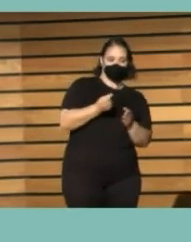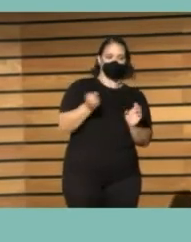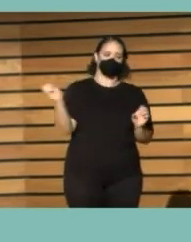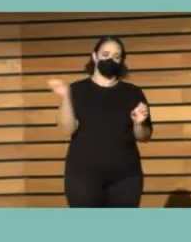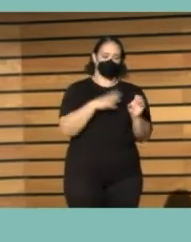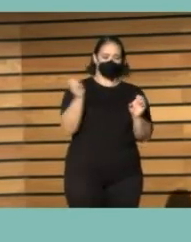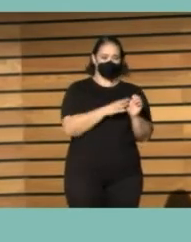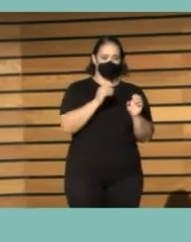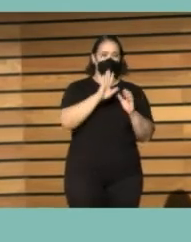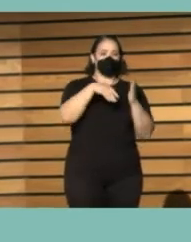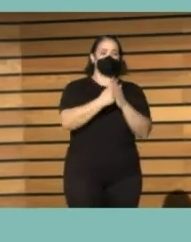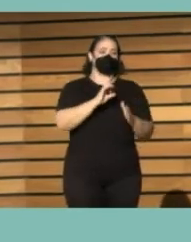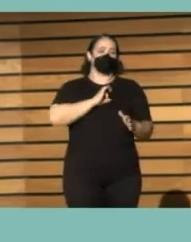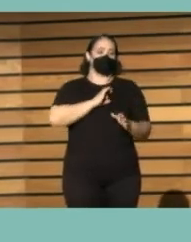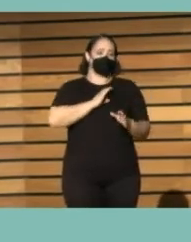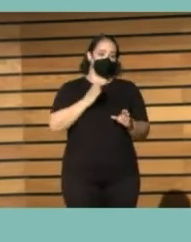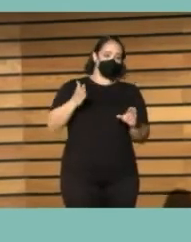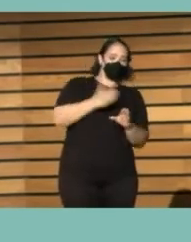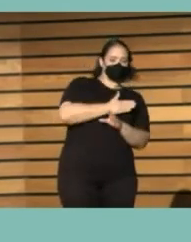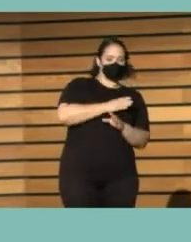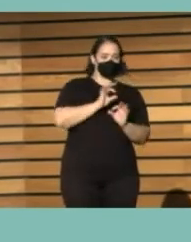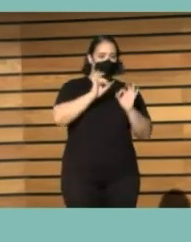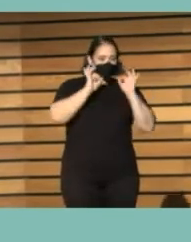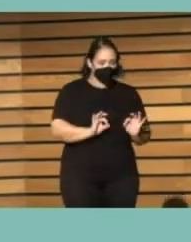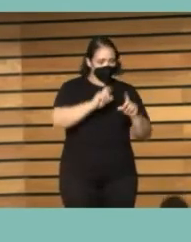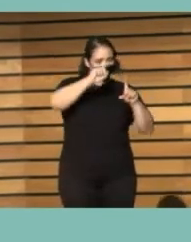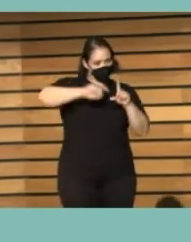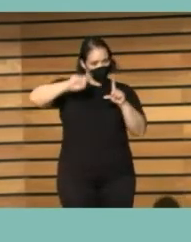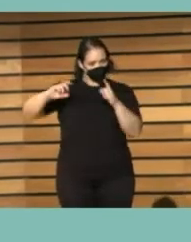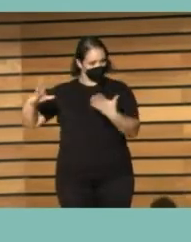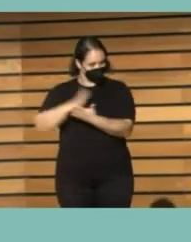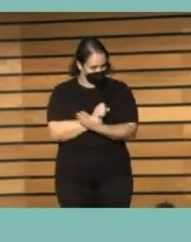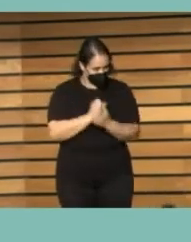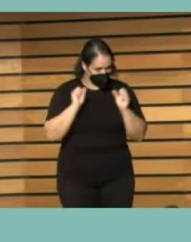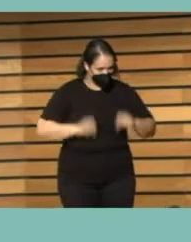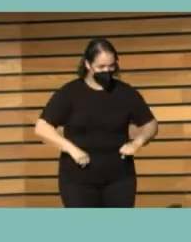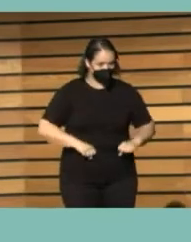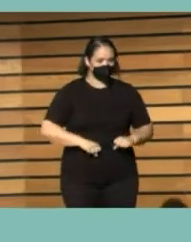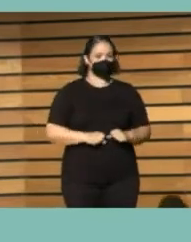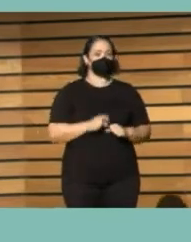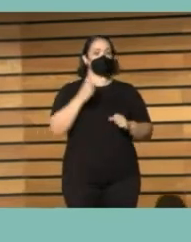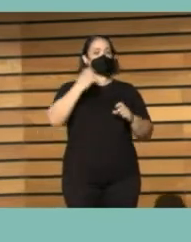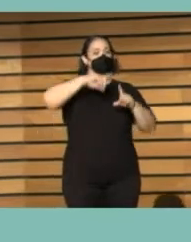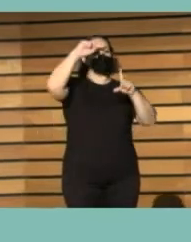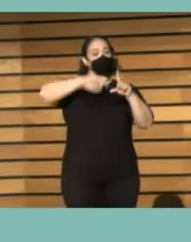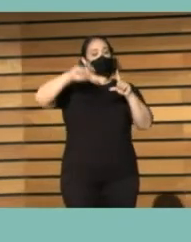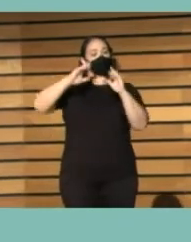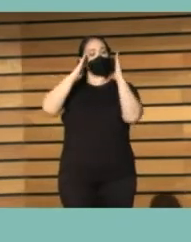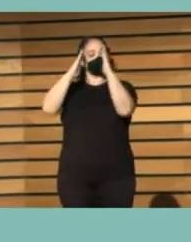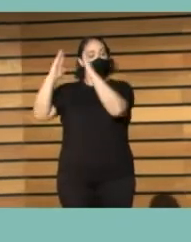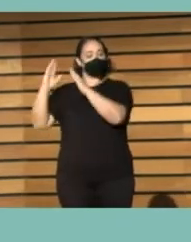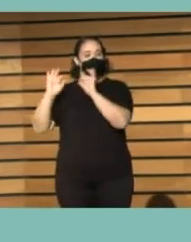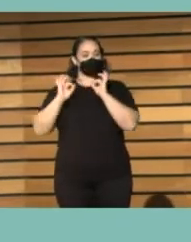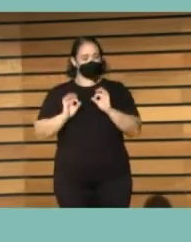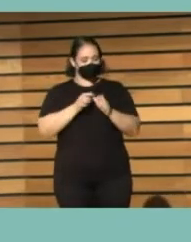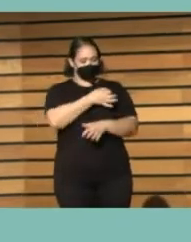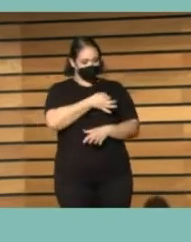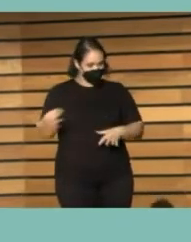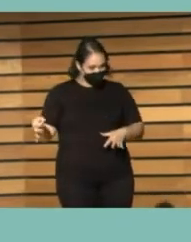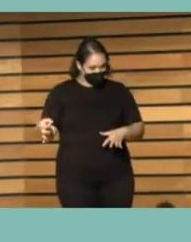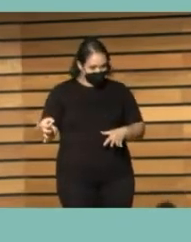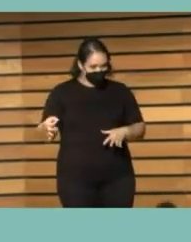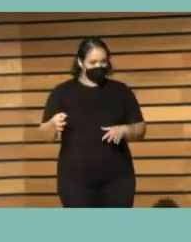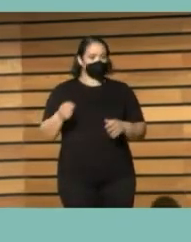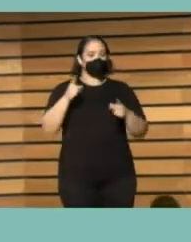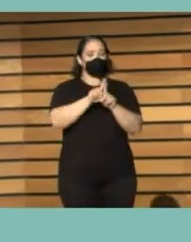pasar de enero de 2022. Creo que a nadie se nos escapa la importancia de disponer de una estadística de bibliotecas estable y que